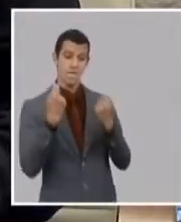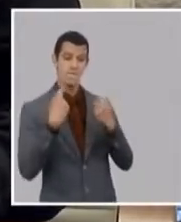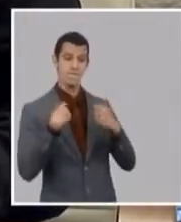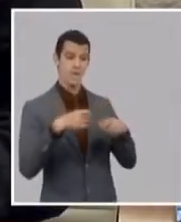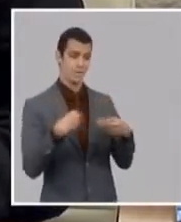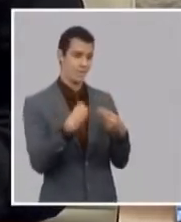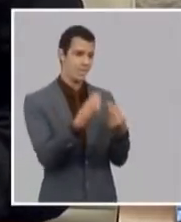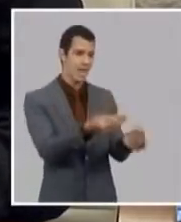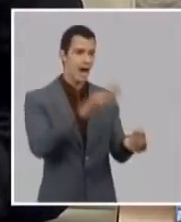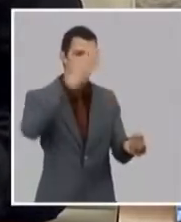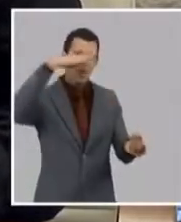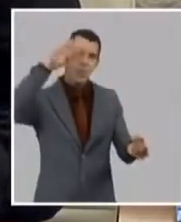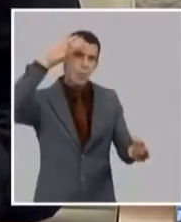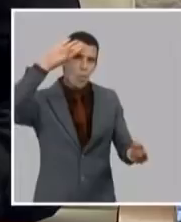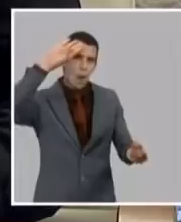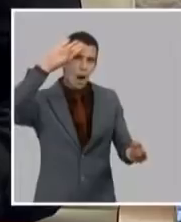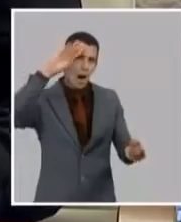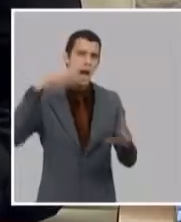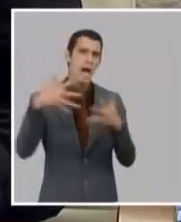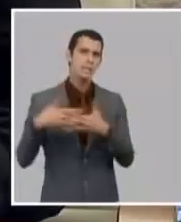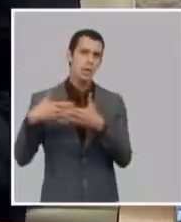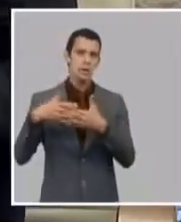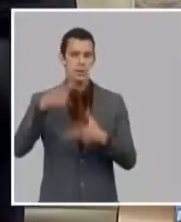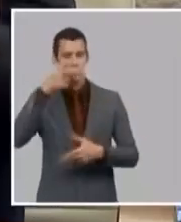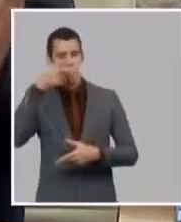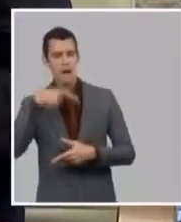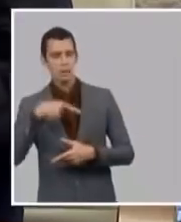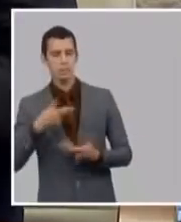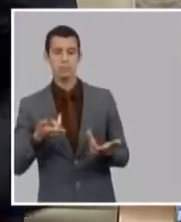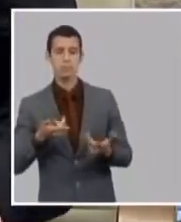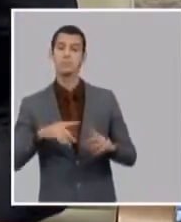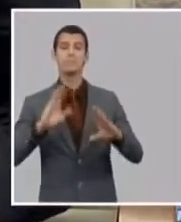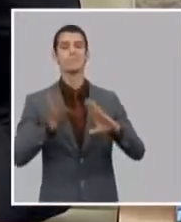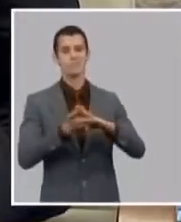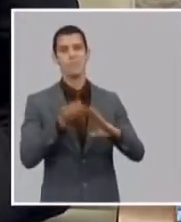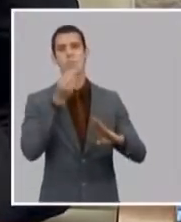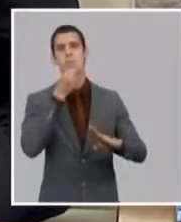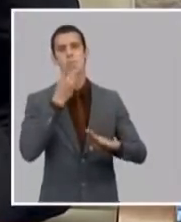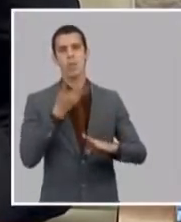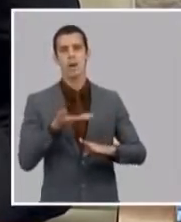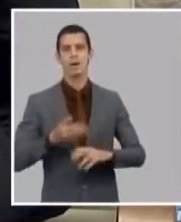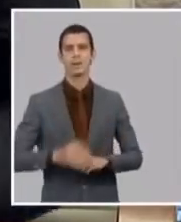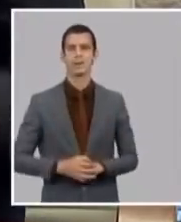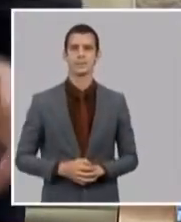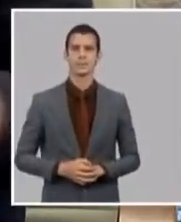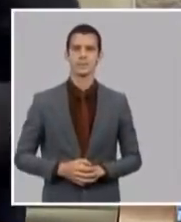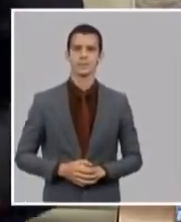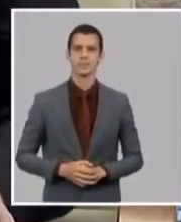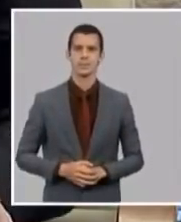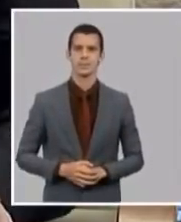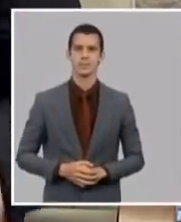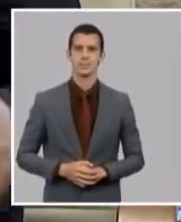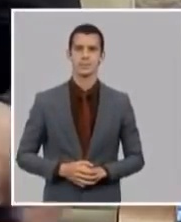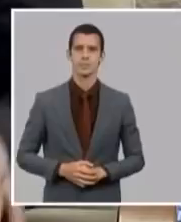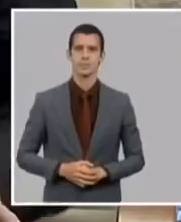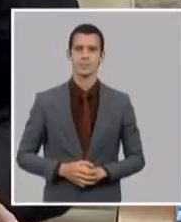los envíos es decir que es un tema complejo por ahí un cambio en el habitual